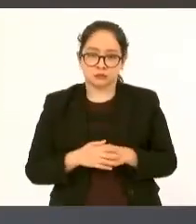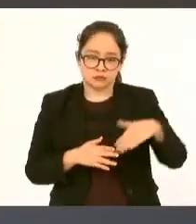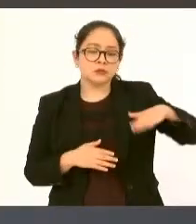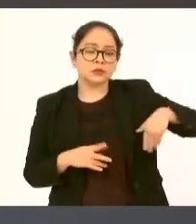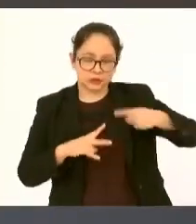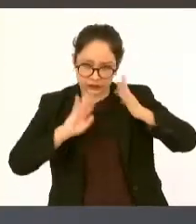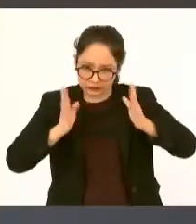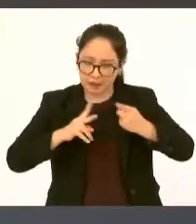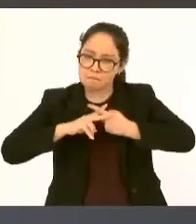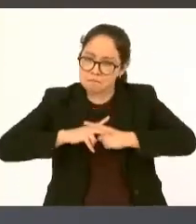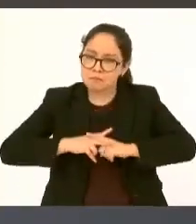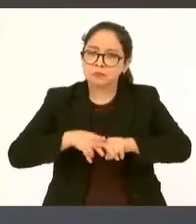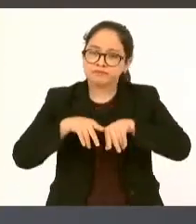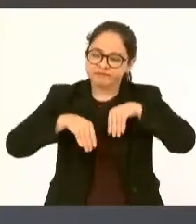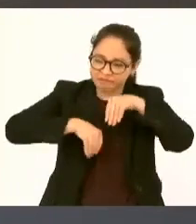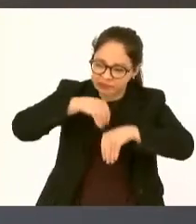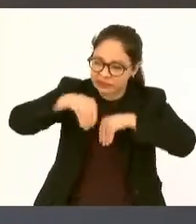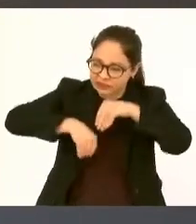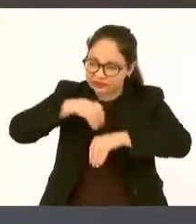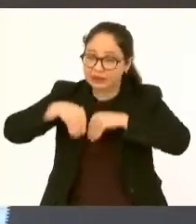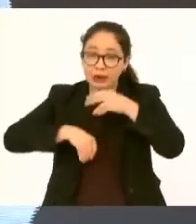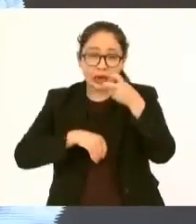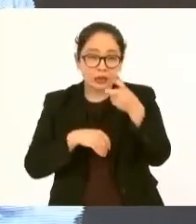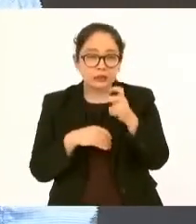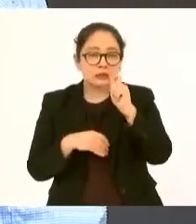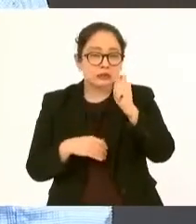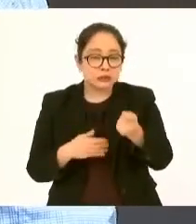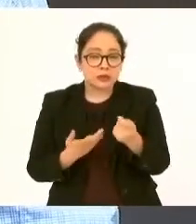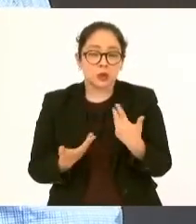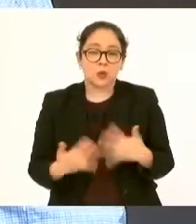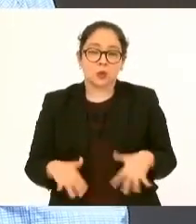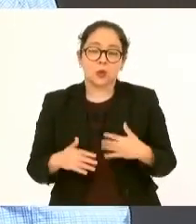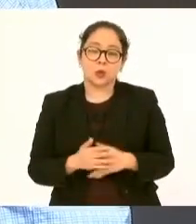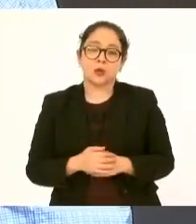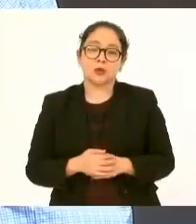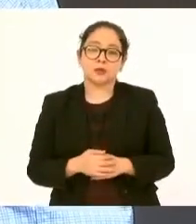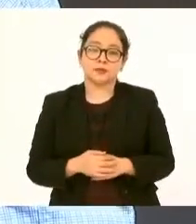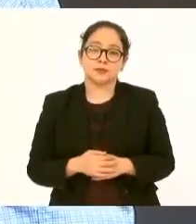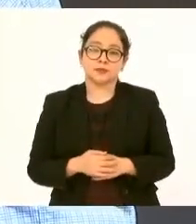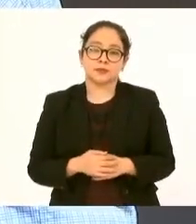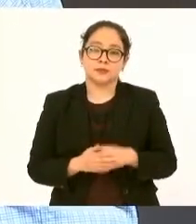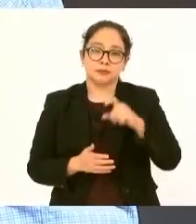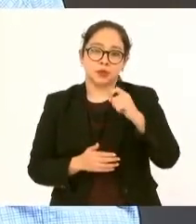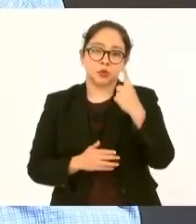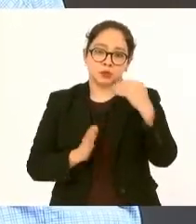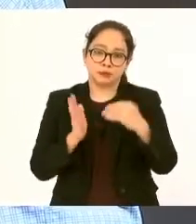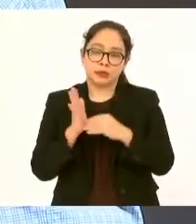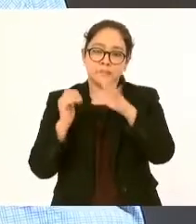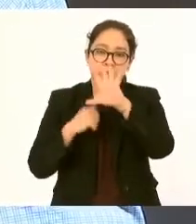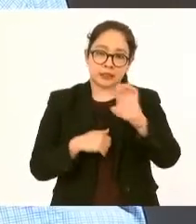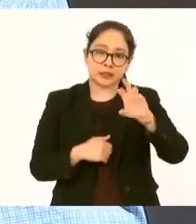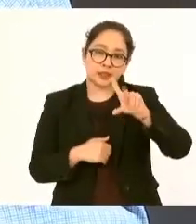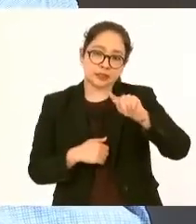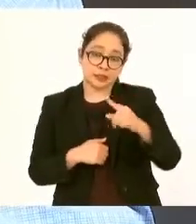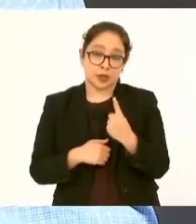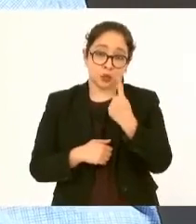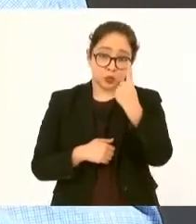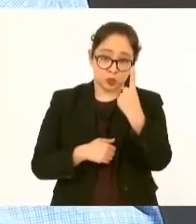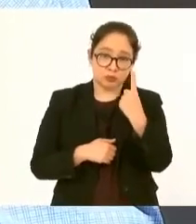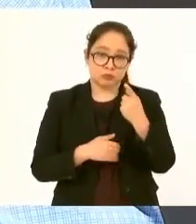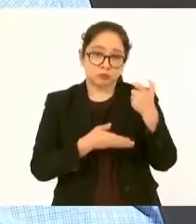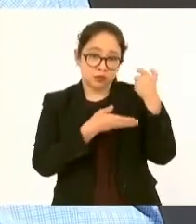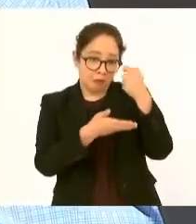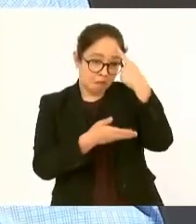va a significar 21 mil 571 acciones de vivienda es un